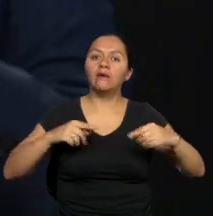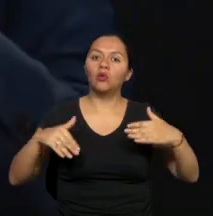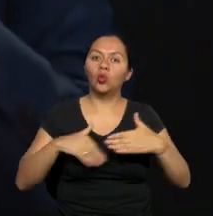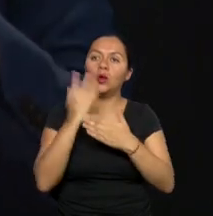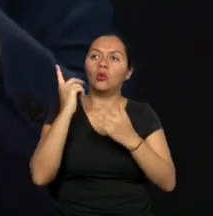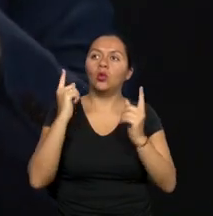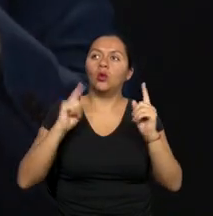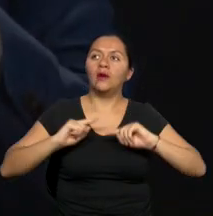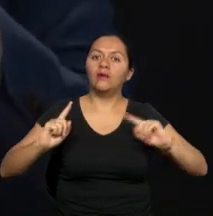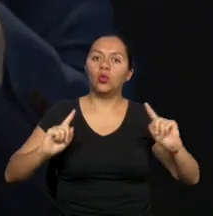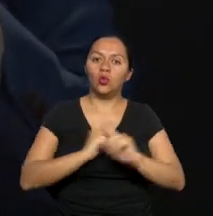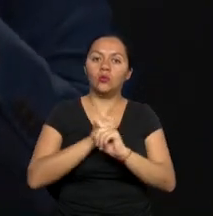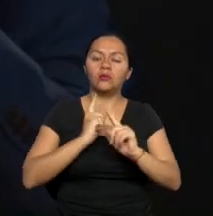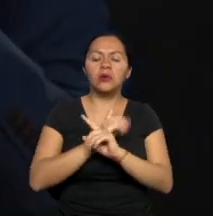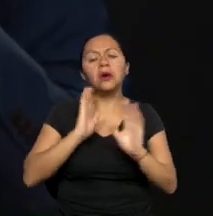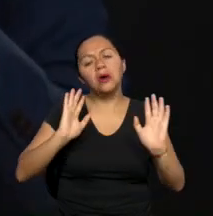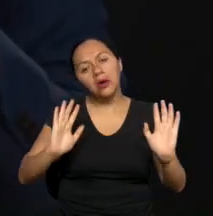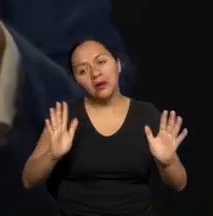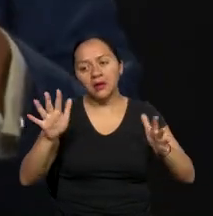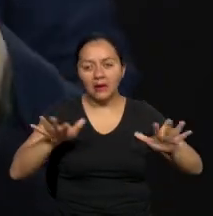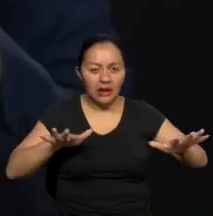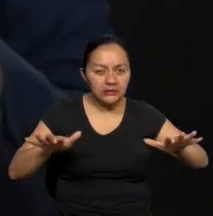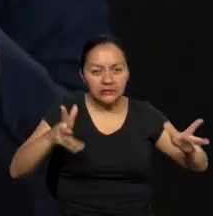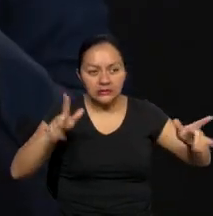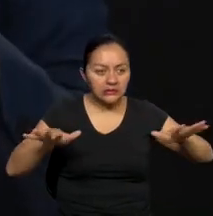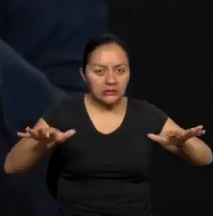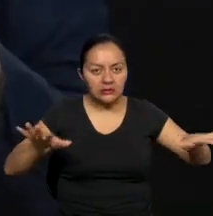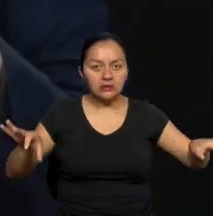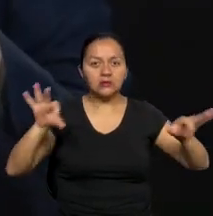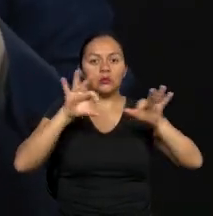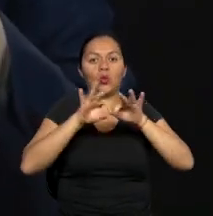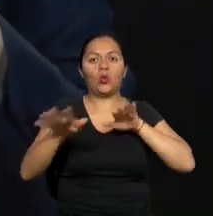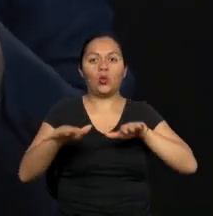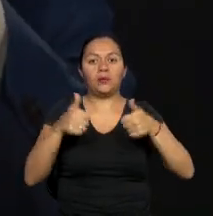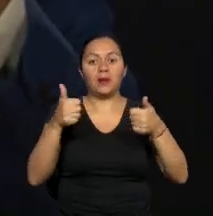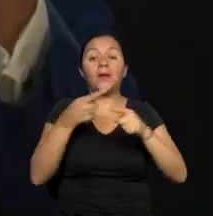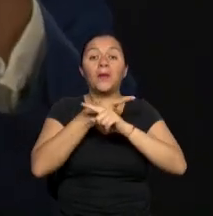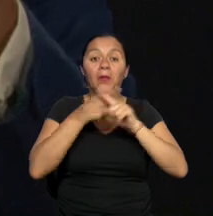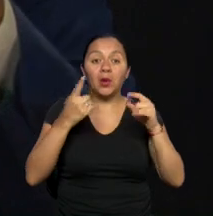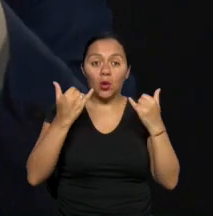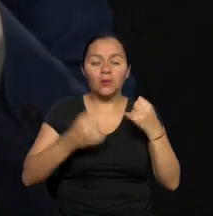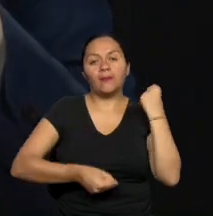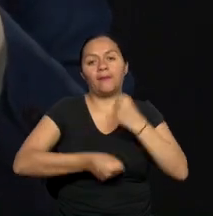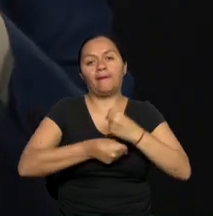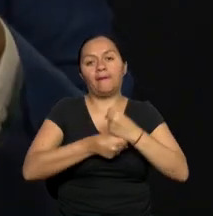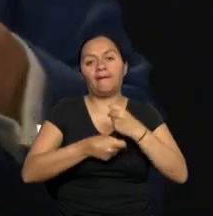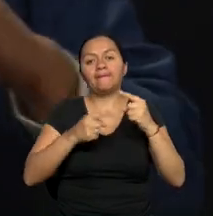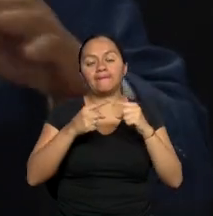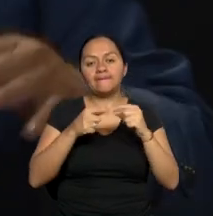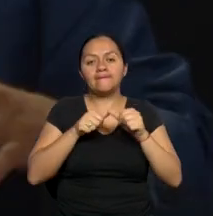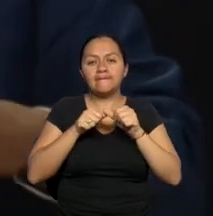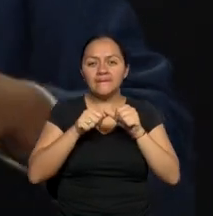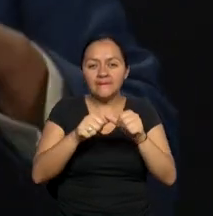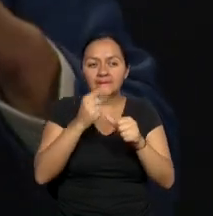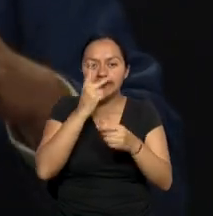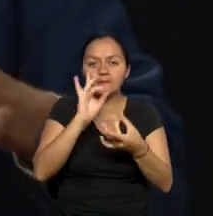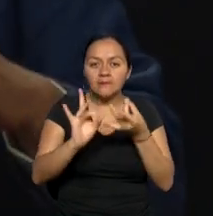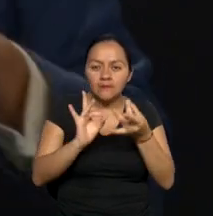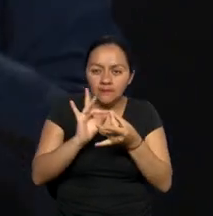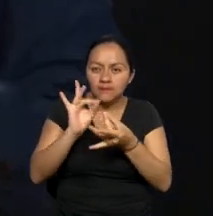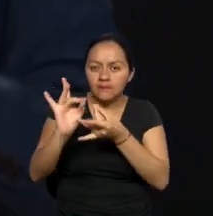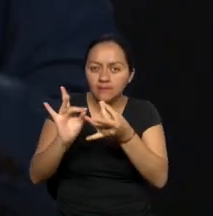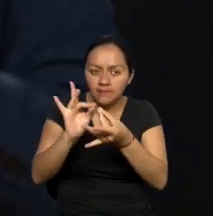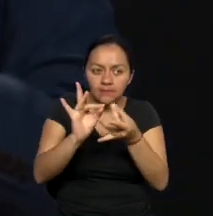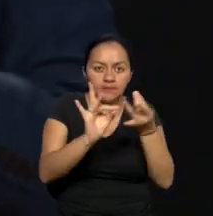recesión de actividades, pero no, en este caso se ha trabajado concomitantemente perfeccionando,